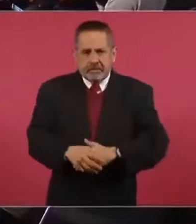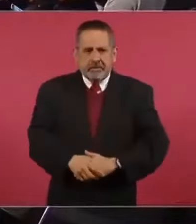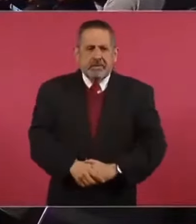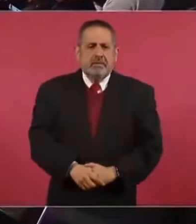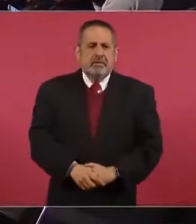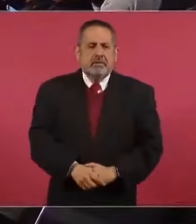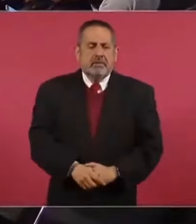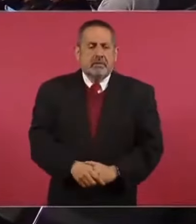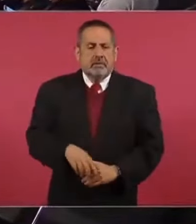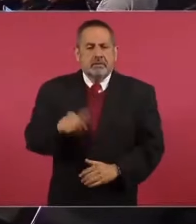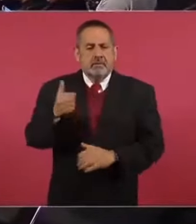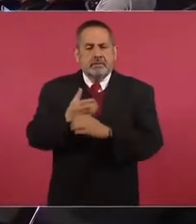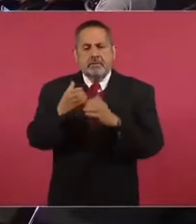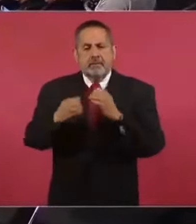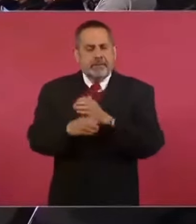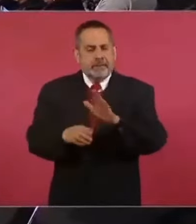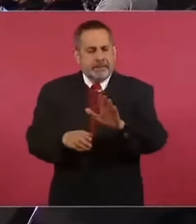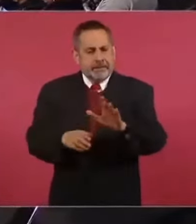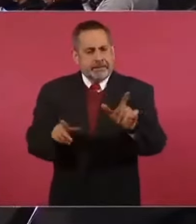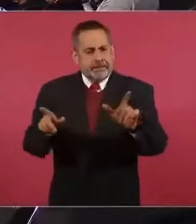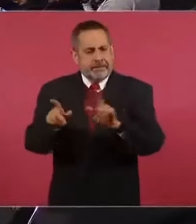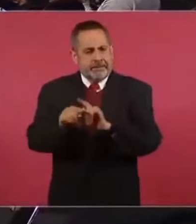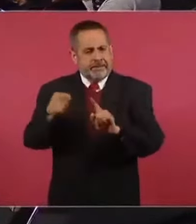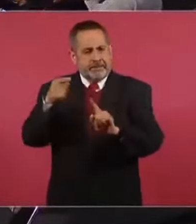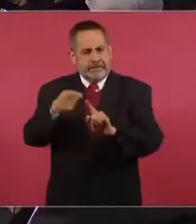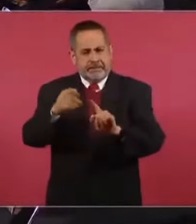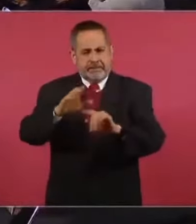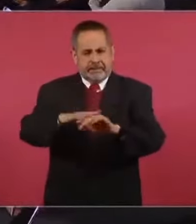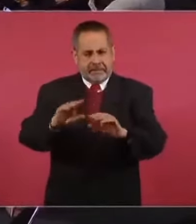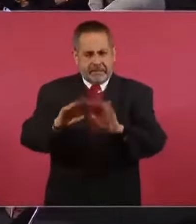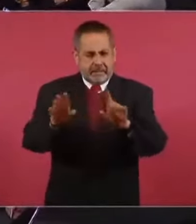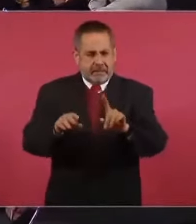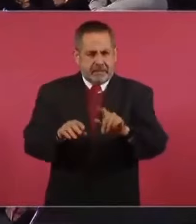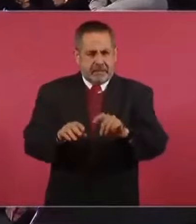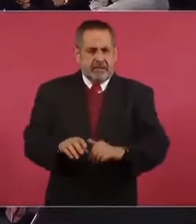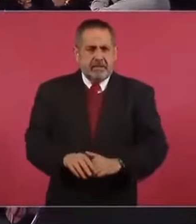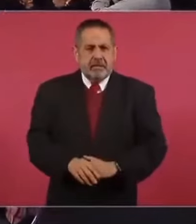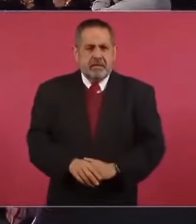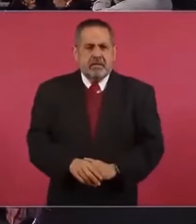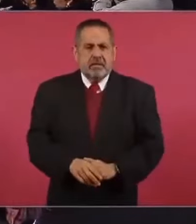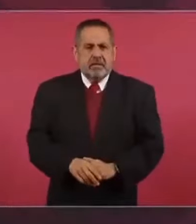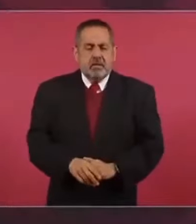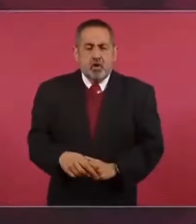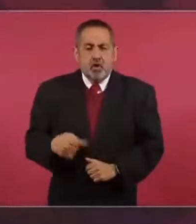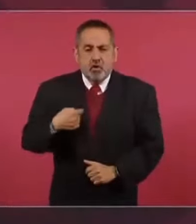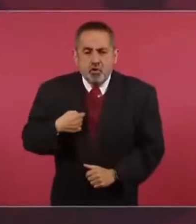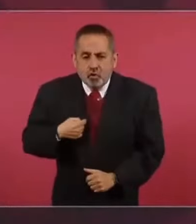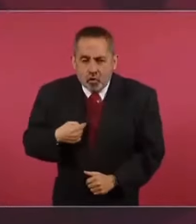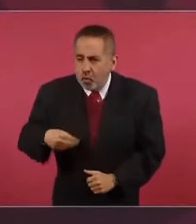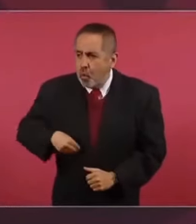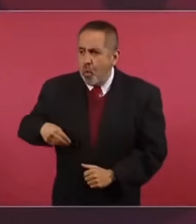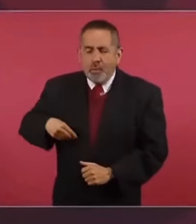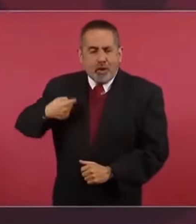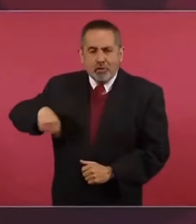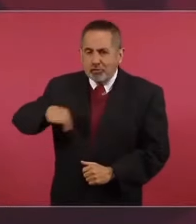ver, y otra cosa, para que quede clarísimo. No fuimos nosotros.